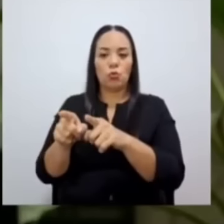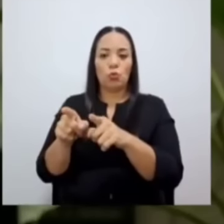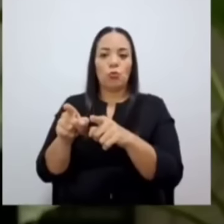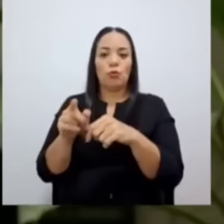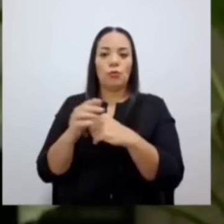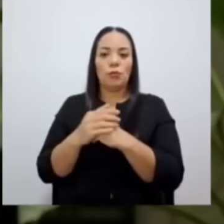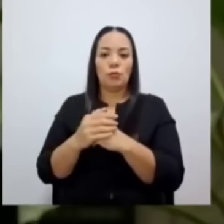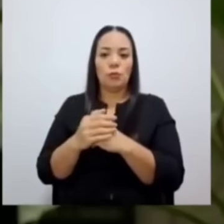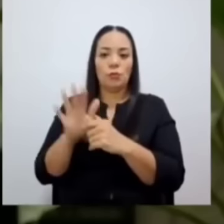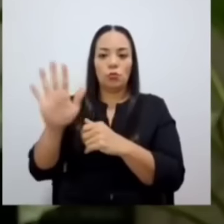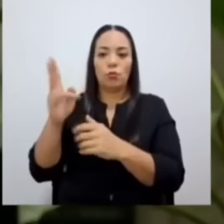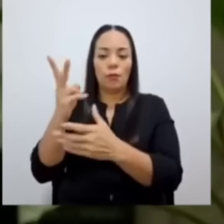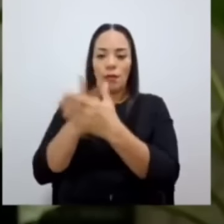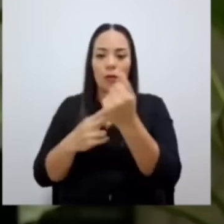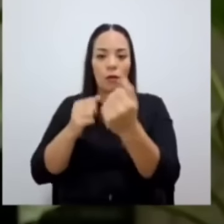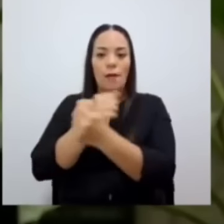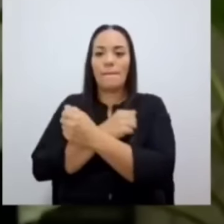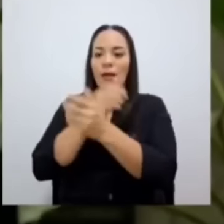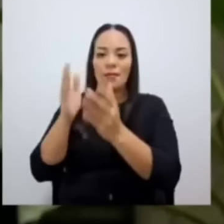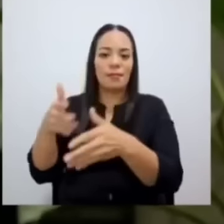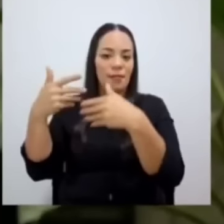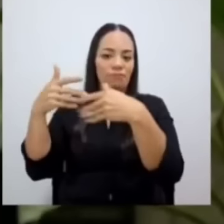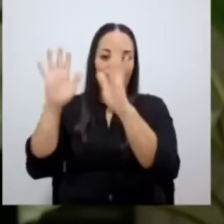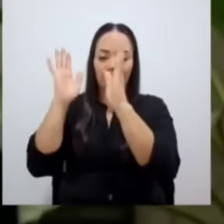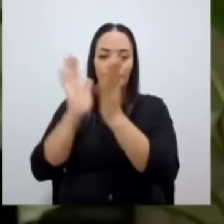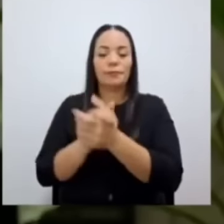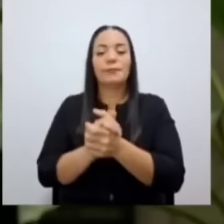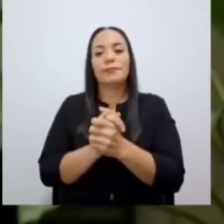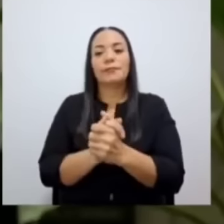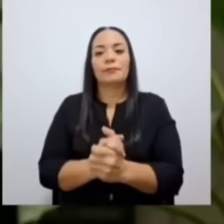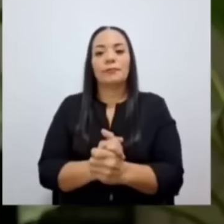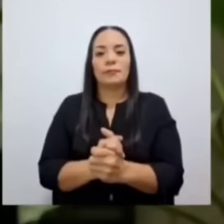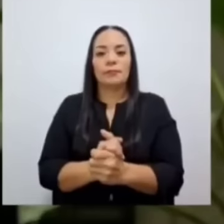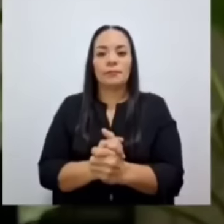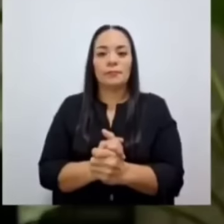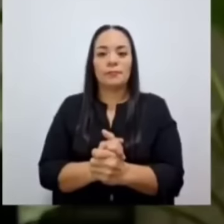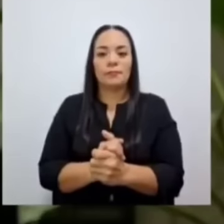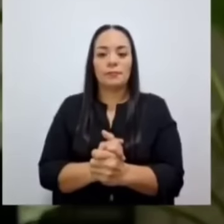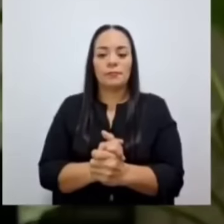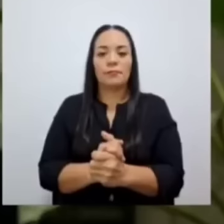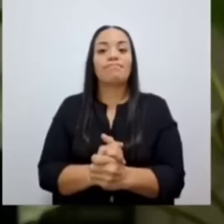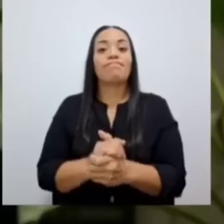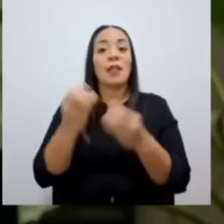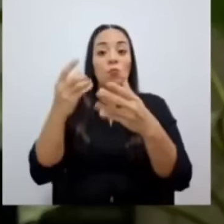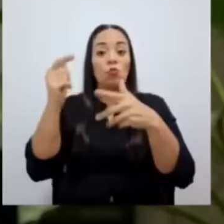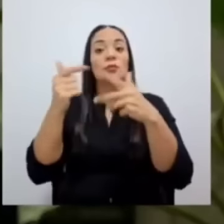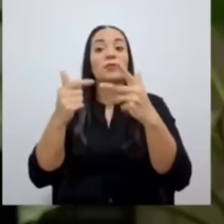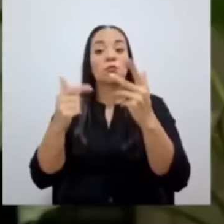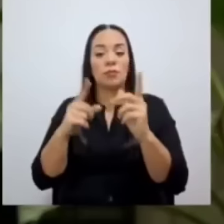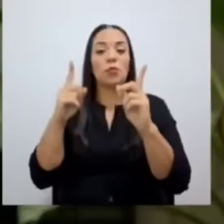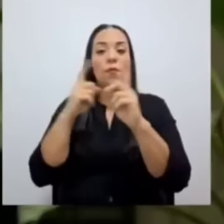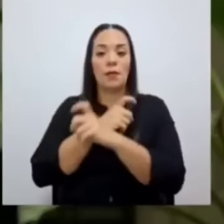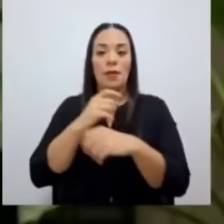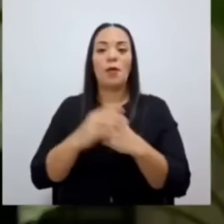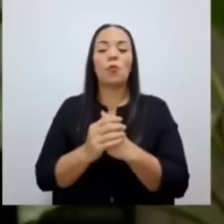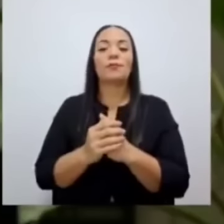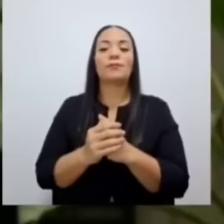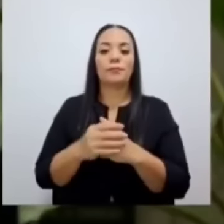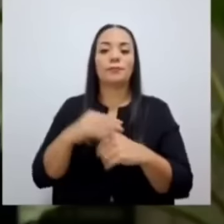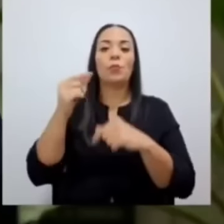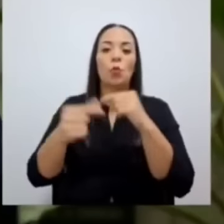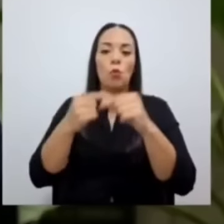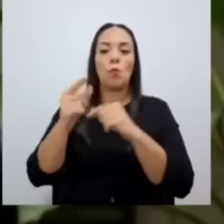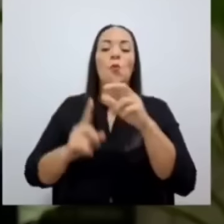pareja, amante, como usted le quiera decir, sino en varias dimensiones más que irán apareciendo,